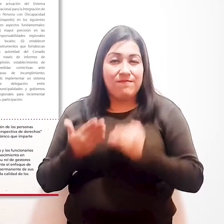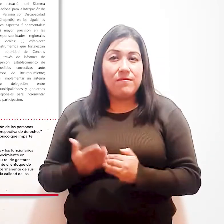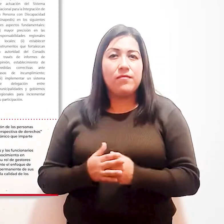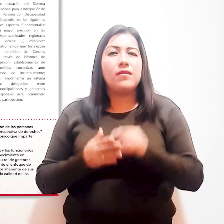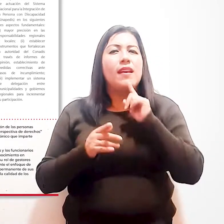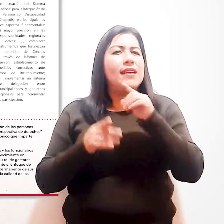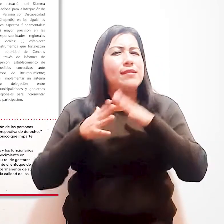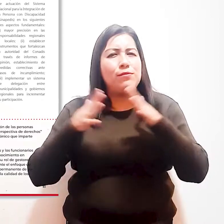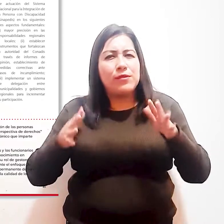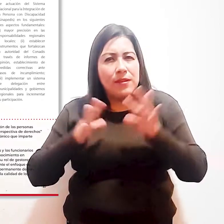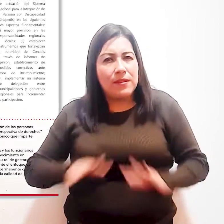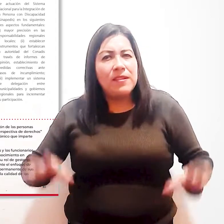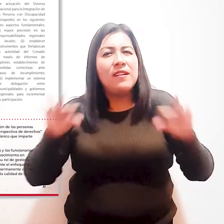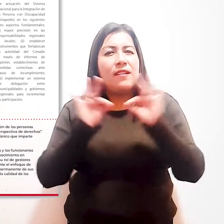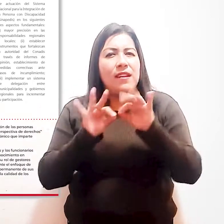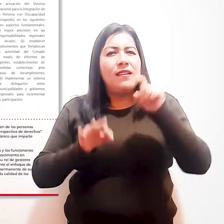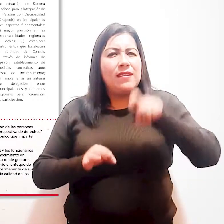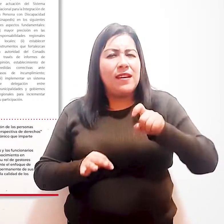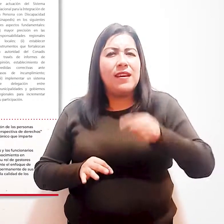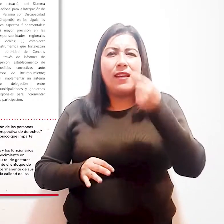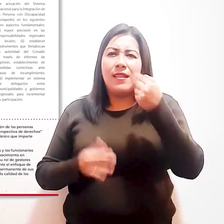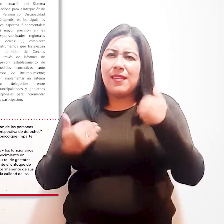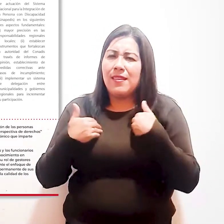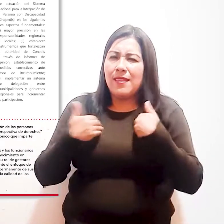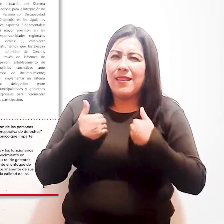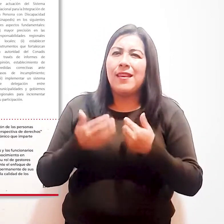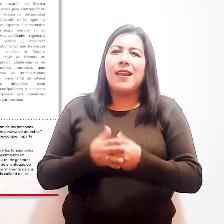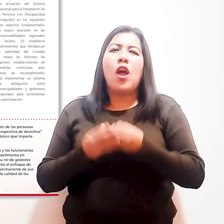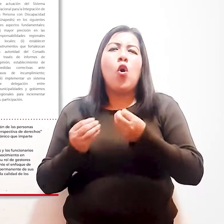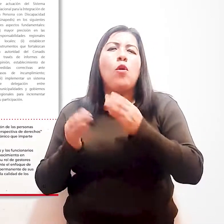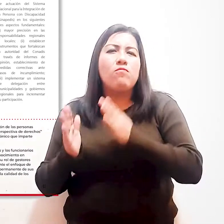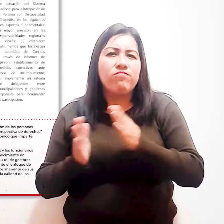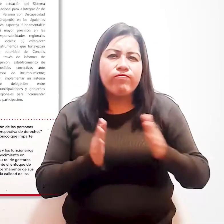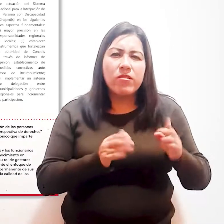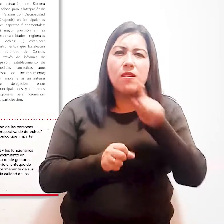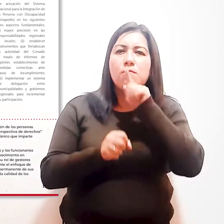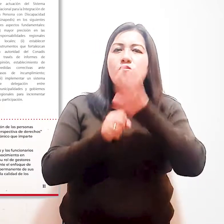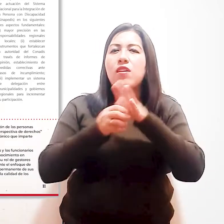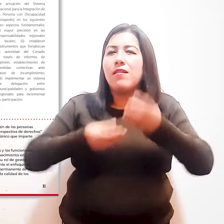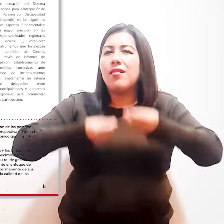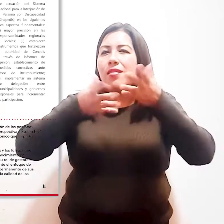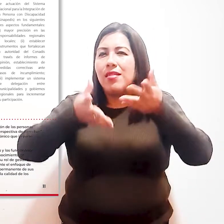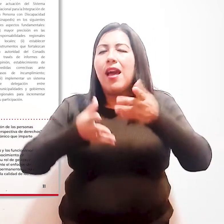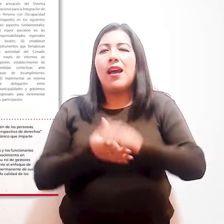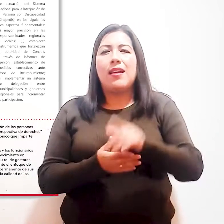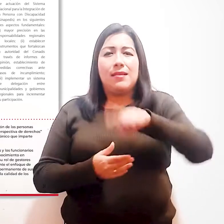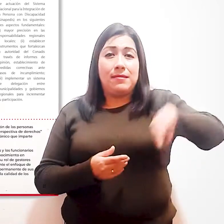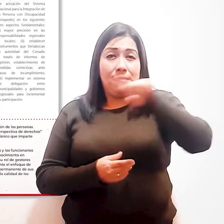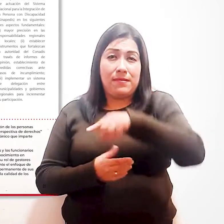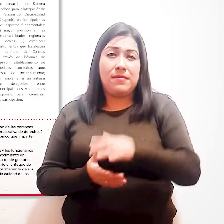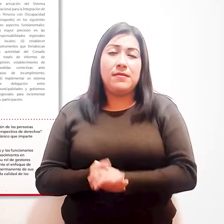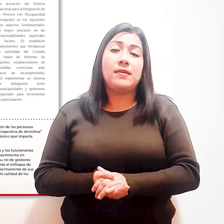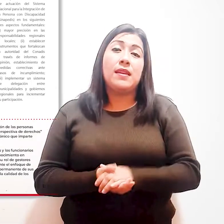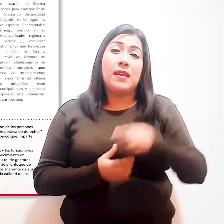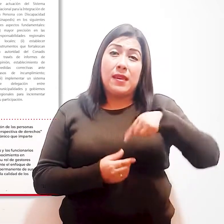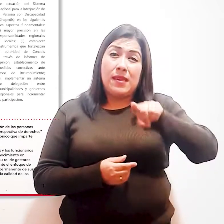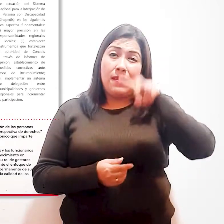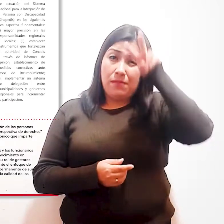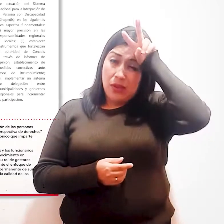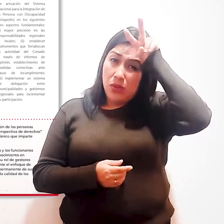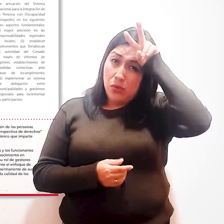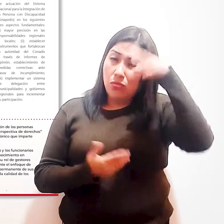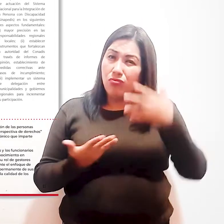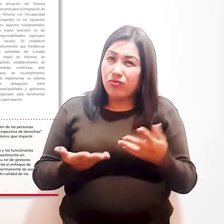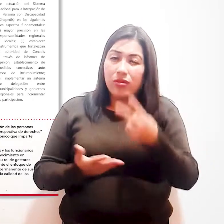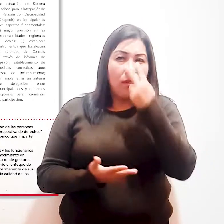importancia contar con mecanismos legales adecuados que garanticen la protección necesaria. Recientemente en nuestro país,